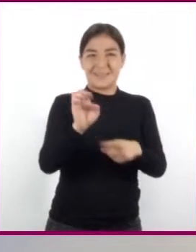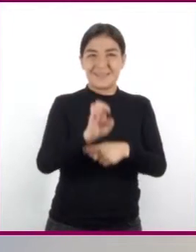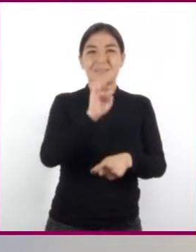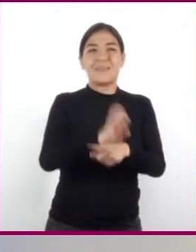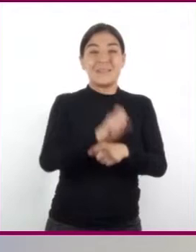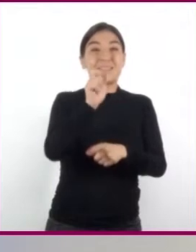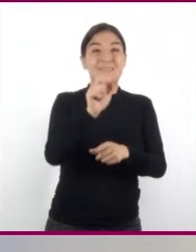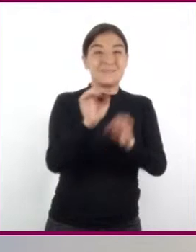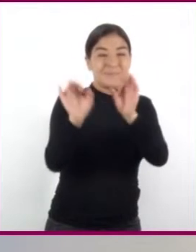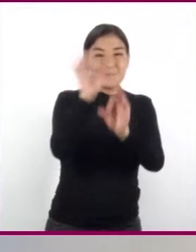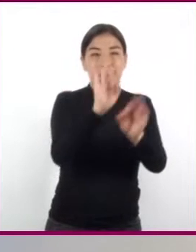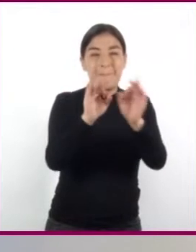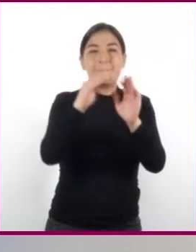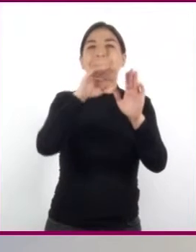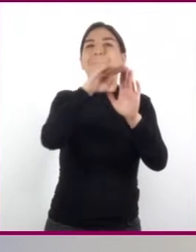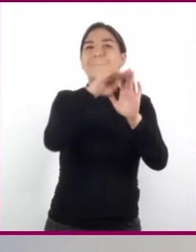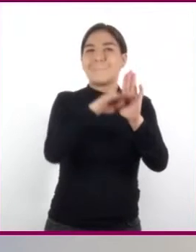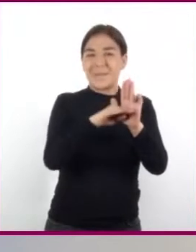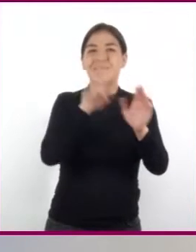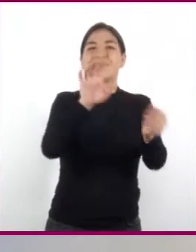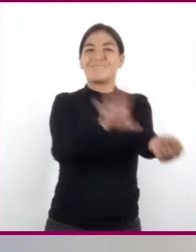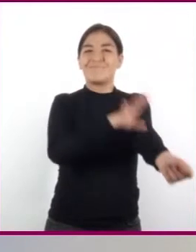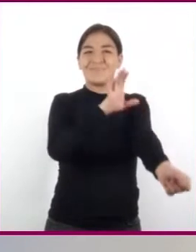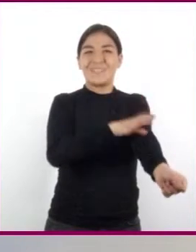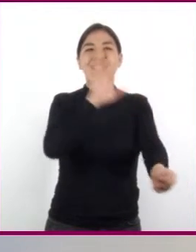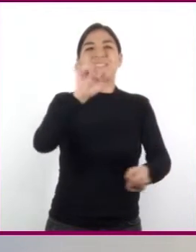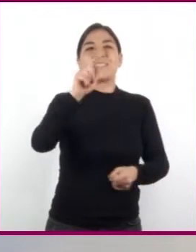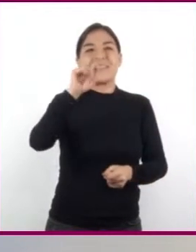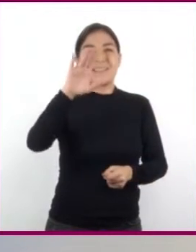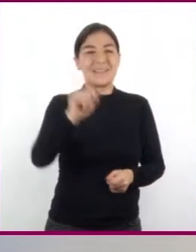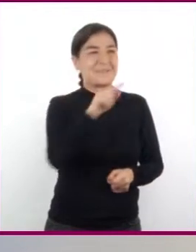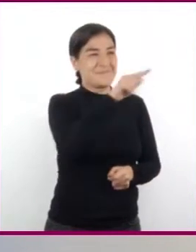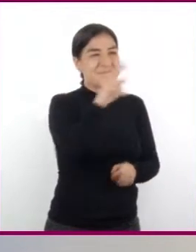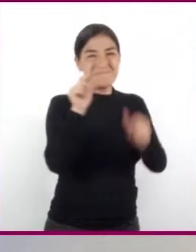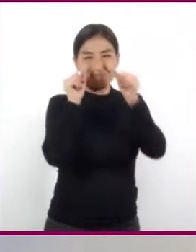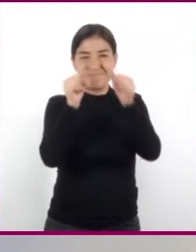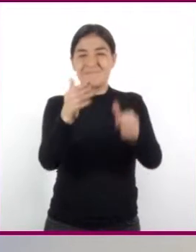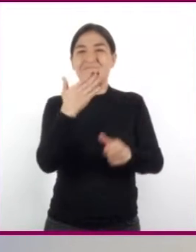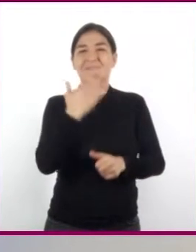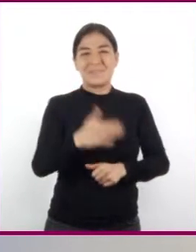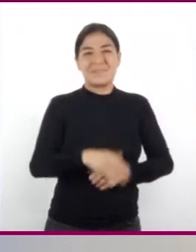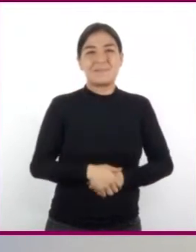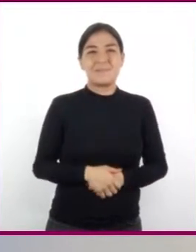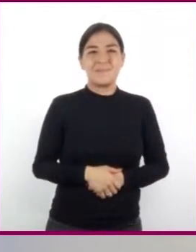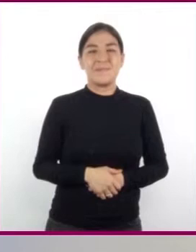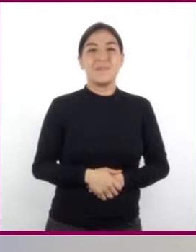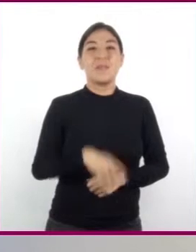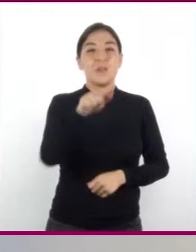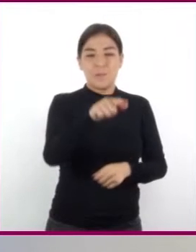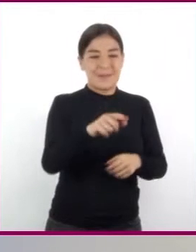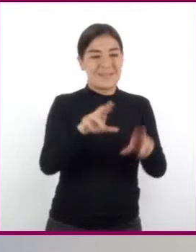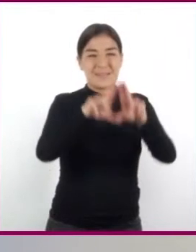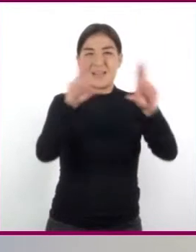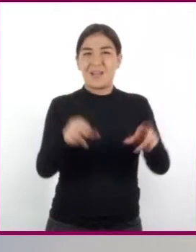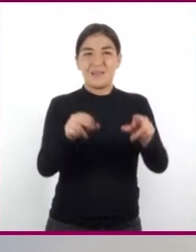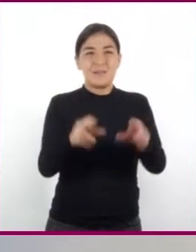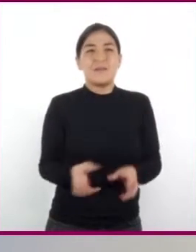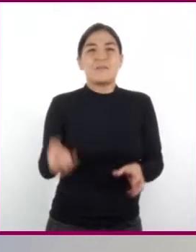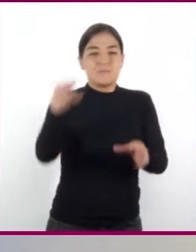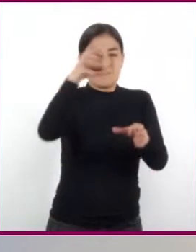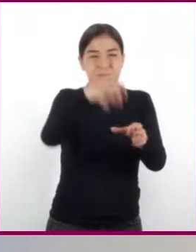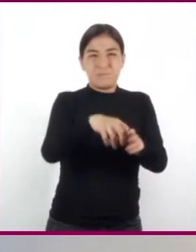tienen menor energía cinética. Eres muy observador. Coloca todos los hielos que quepan